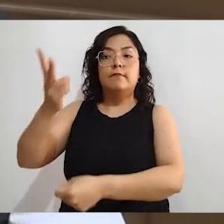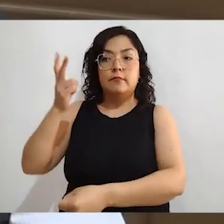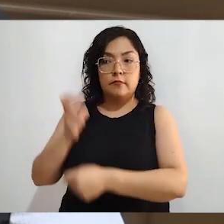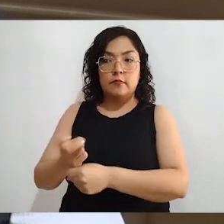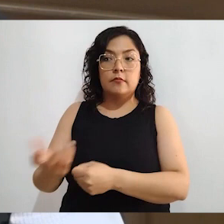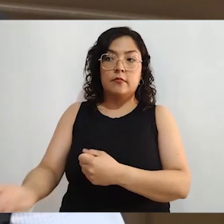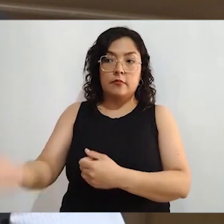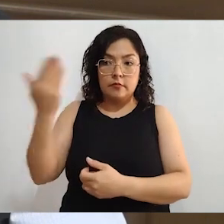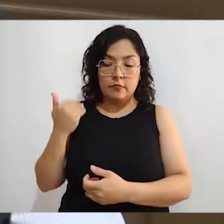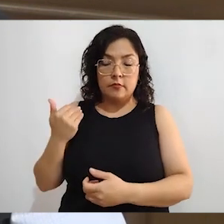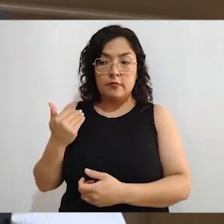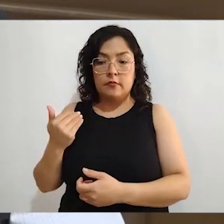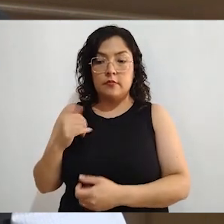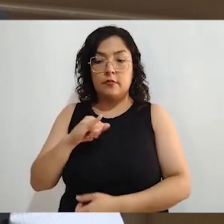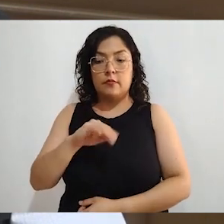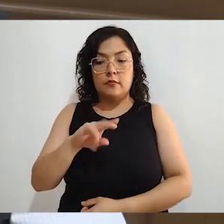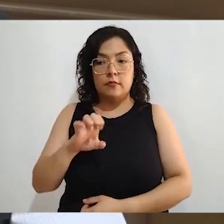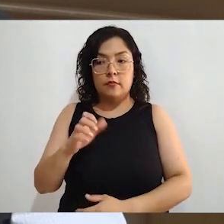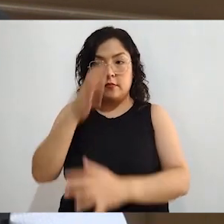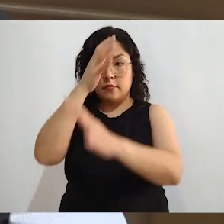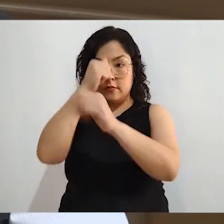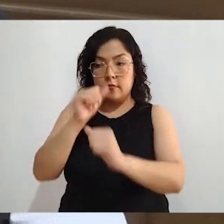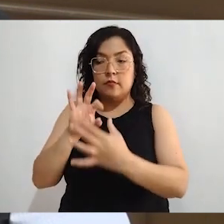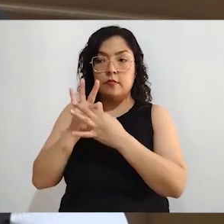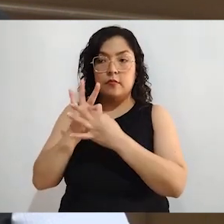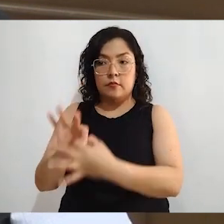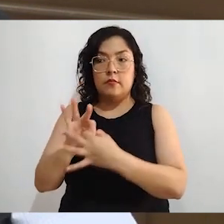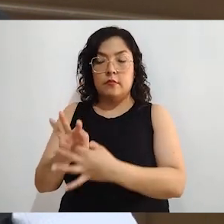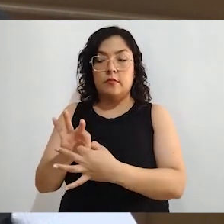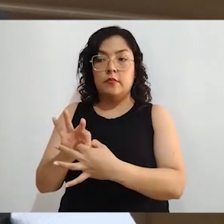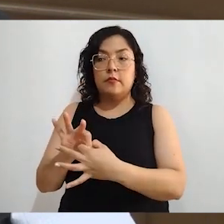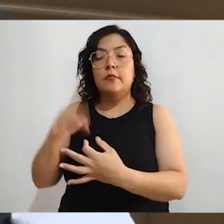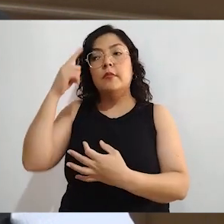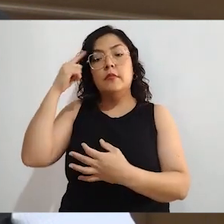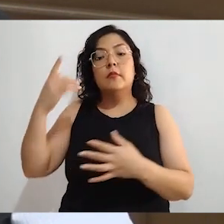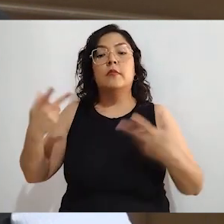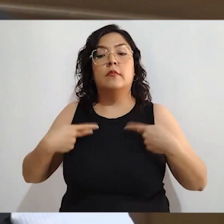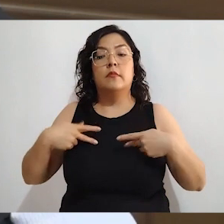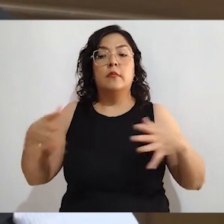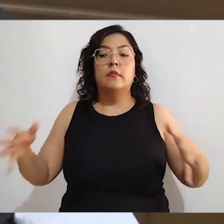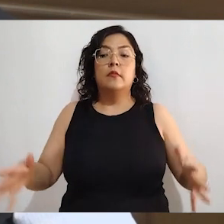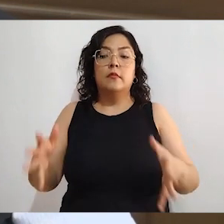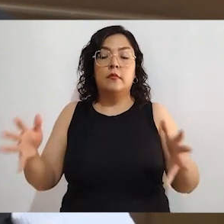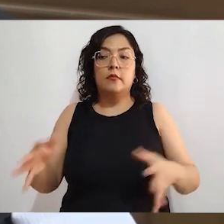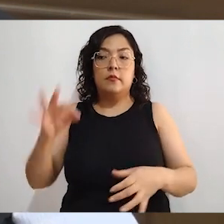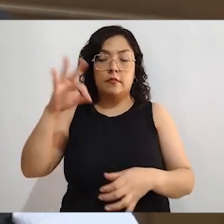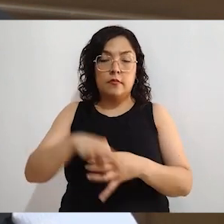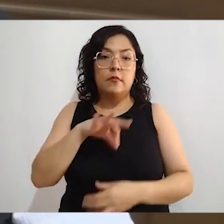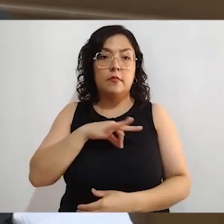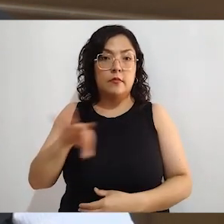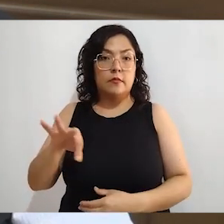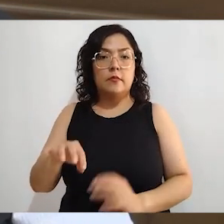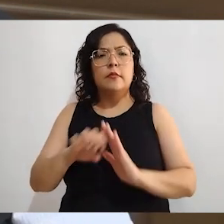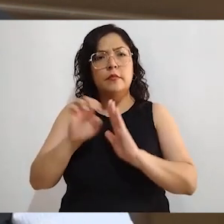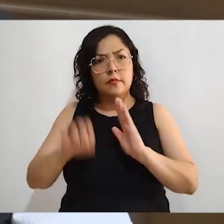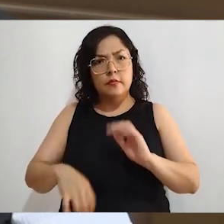institucionales en esta función, en esta actividad de promoción del voto. Quiero comentarte que aquí